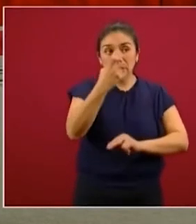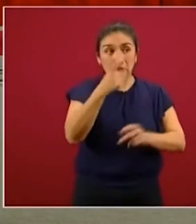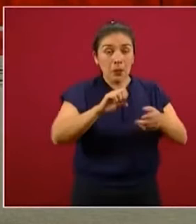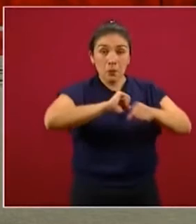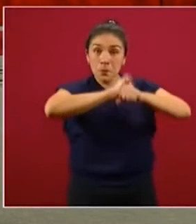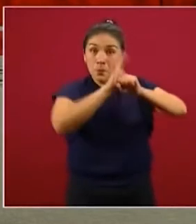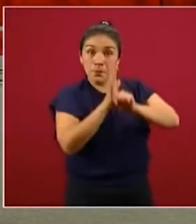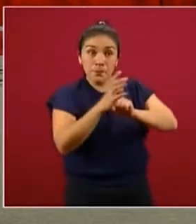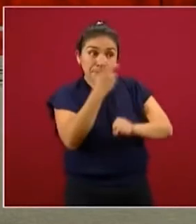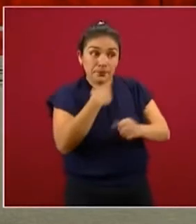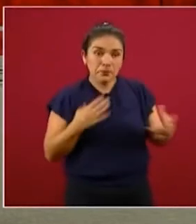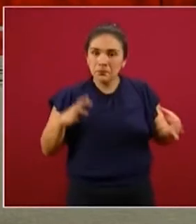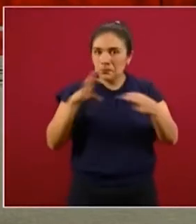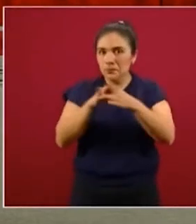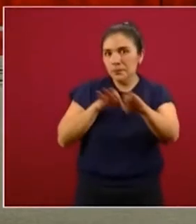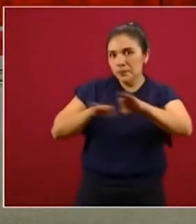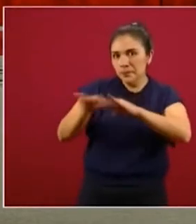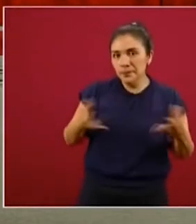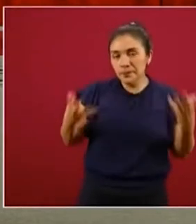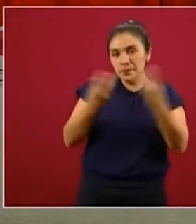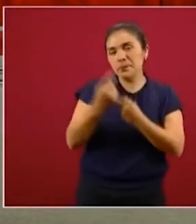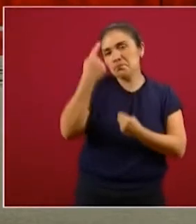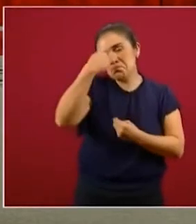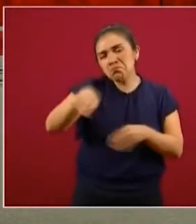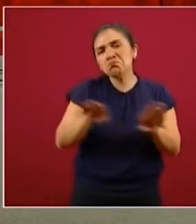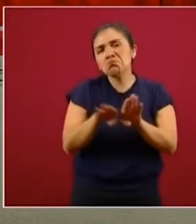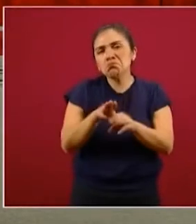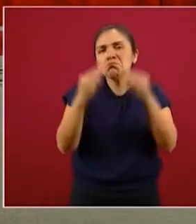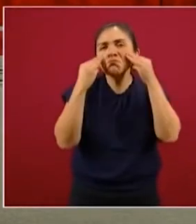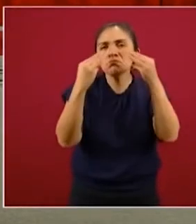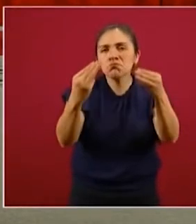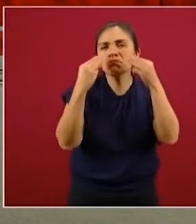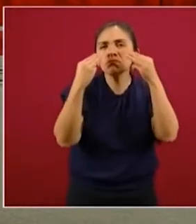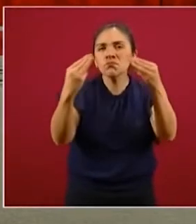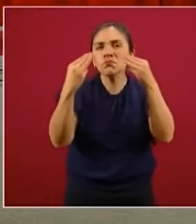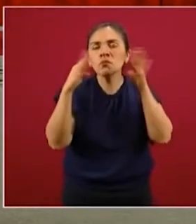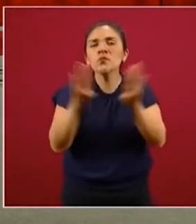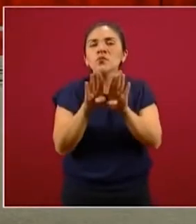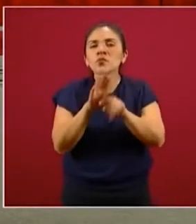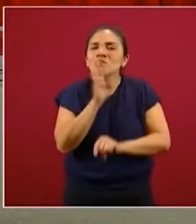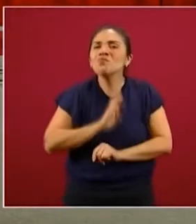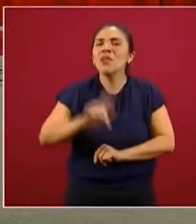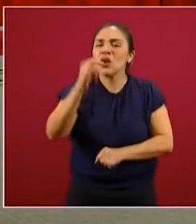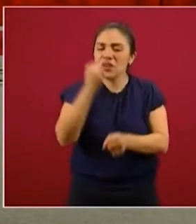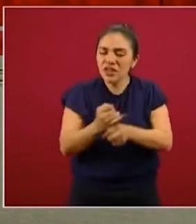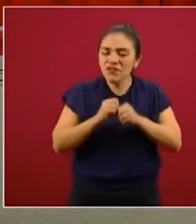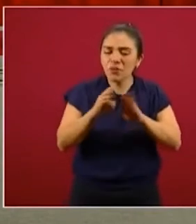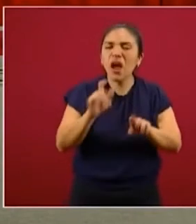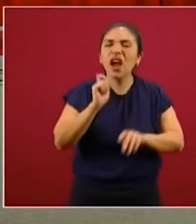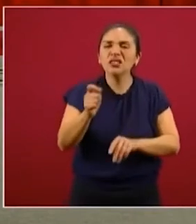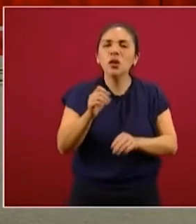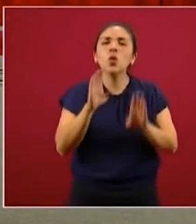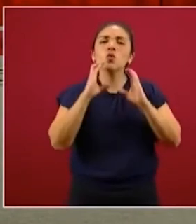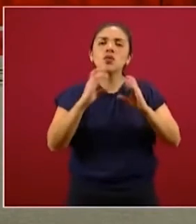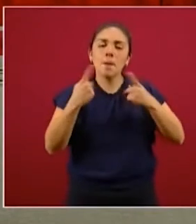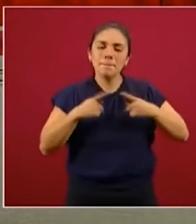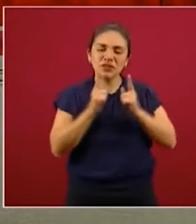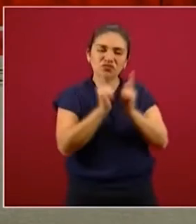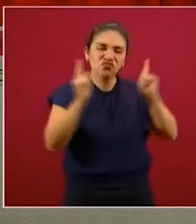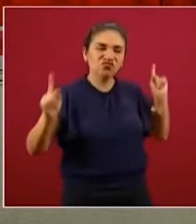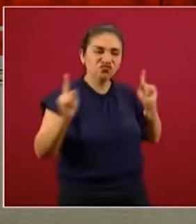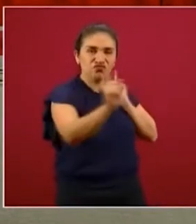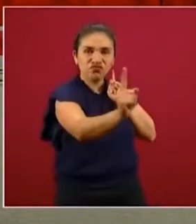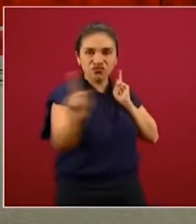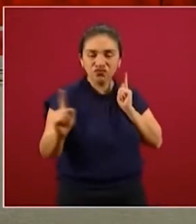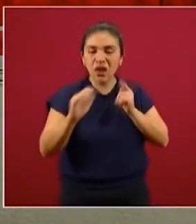epidemia para mostrar la mejor información sobre sana distancia, sobre lavado de